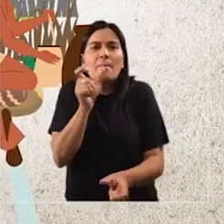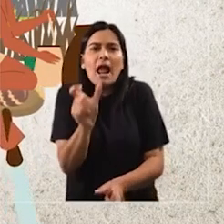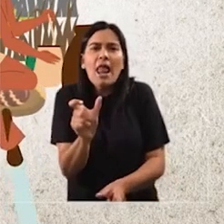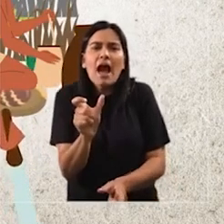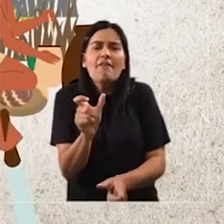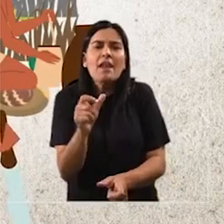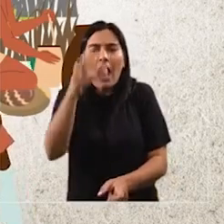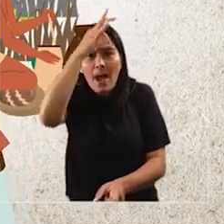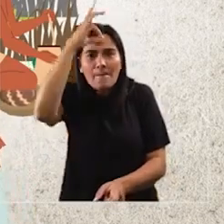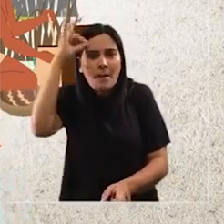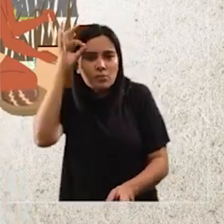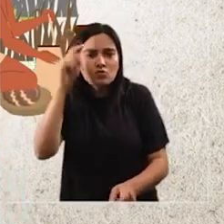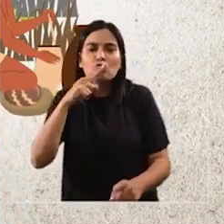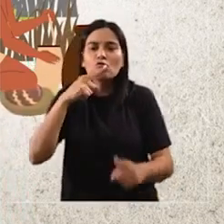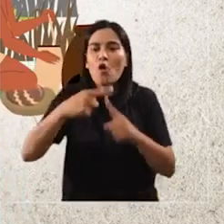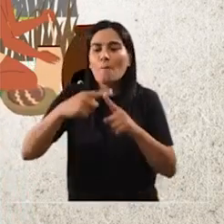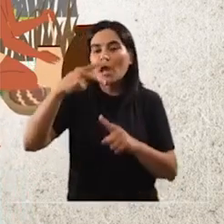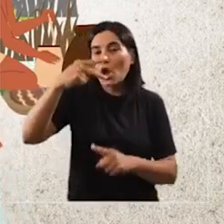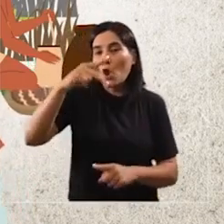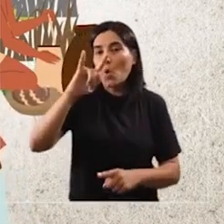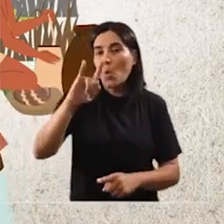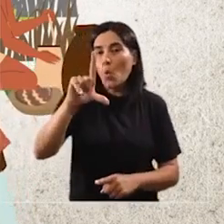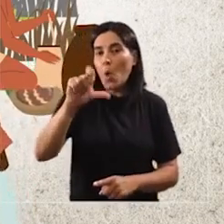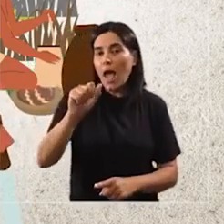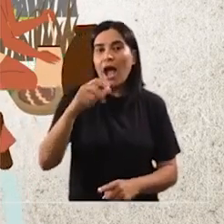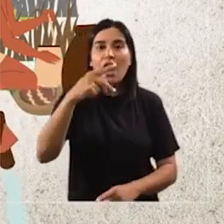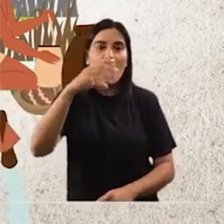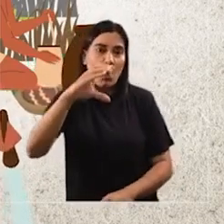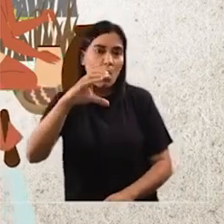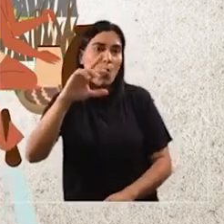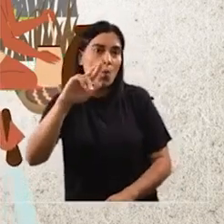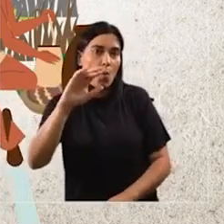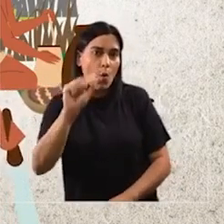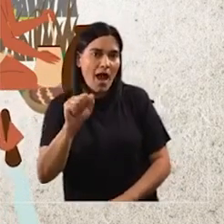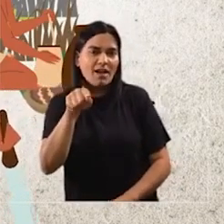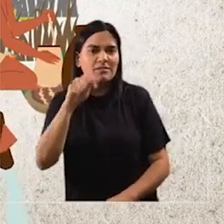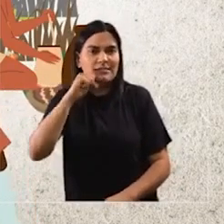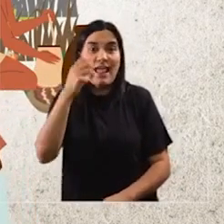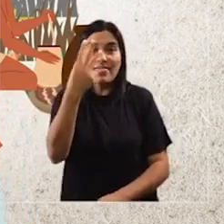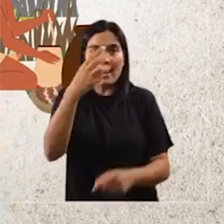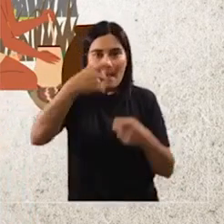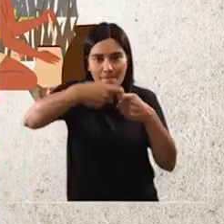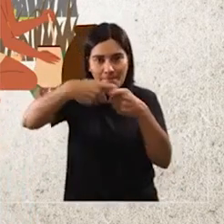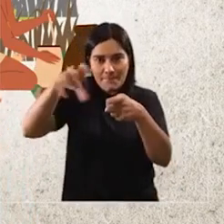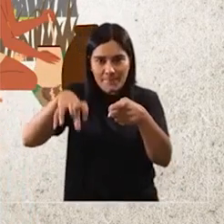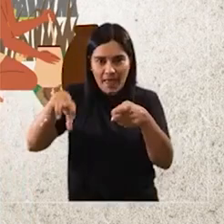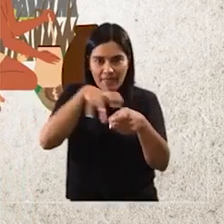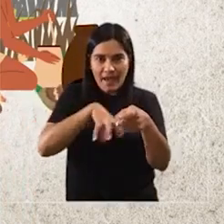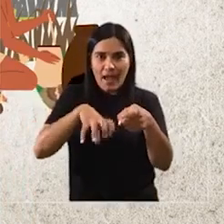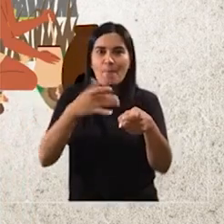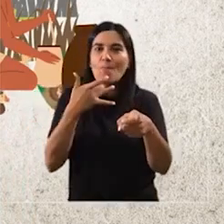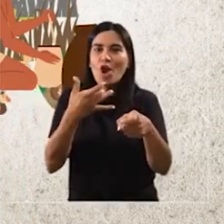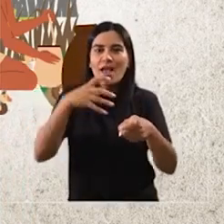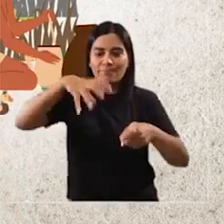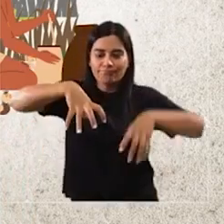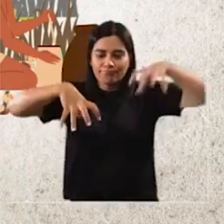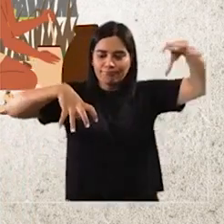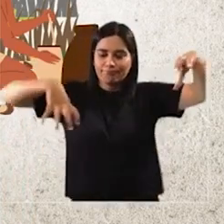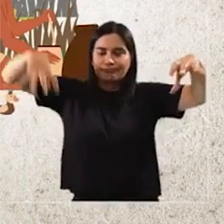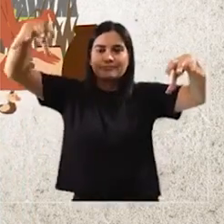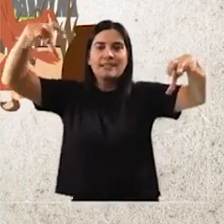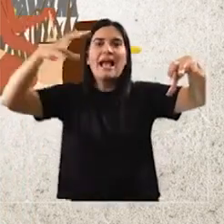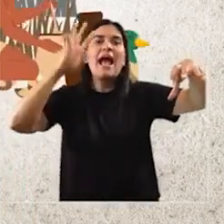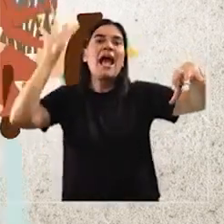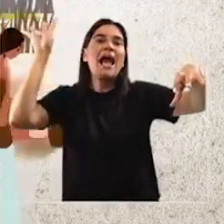traducido como Tres Piedras, haciendo referencia a los tres cerros que separan Quilicura de Renca. El asentamiento del